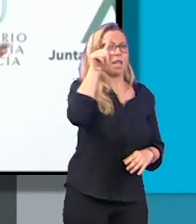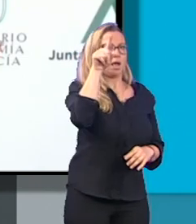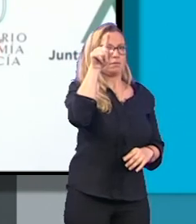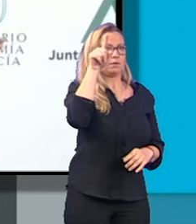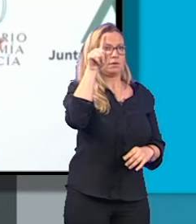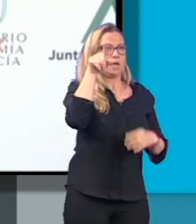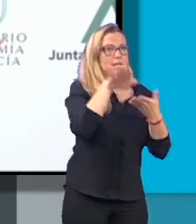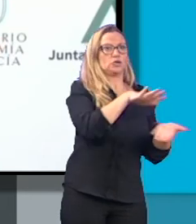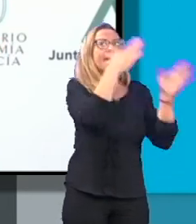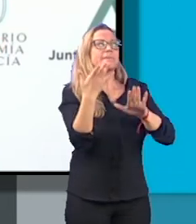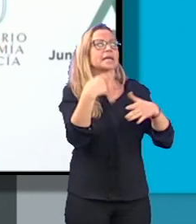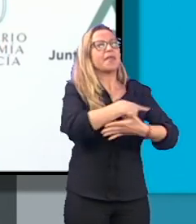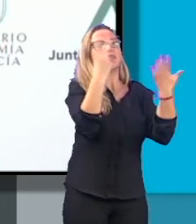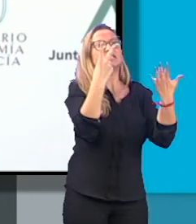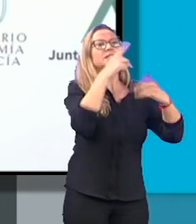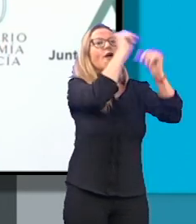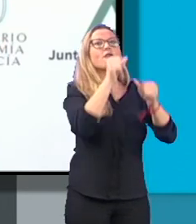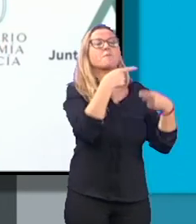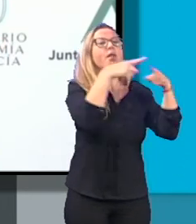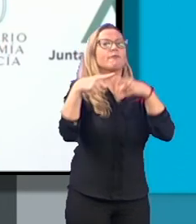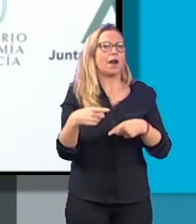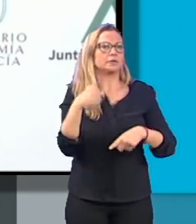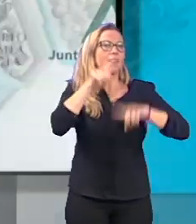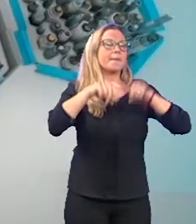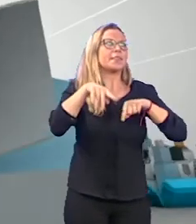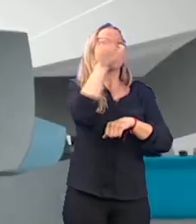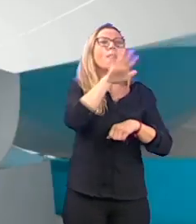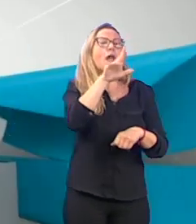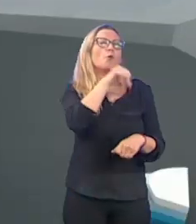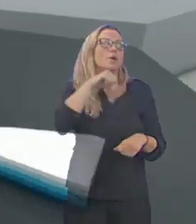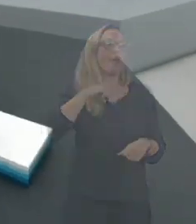aplique de 17 formas distintas en función de la comunidad autónoma.